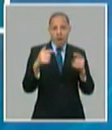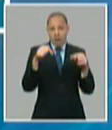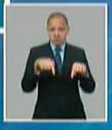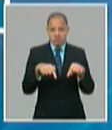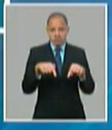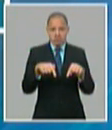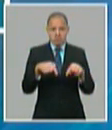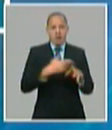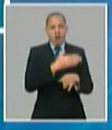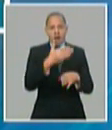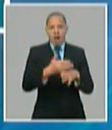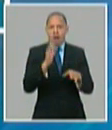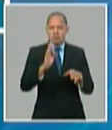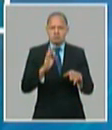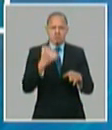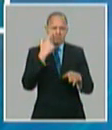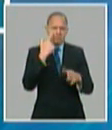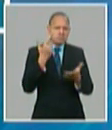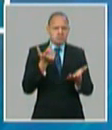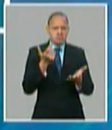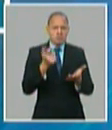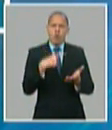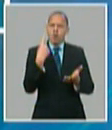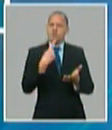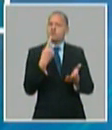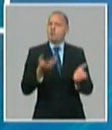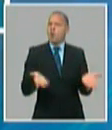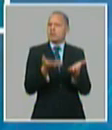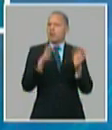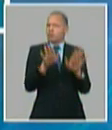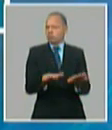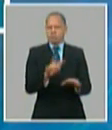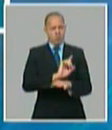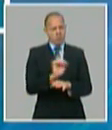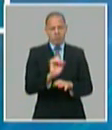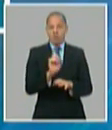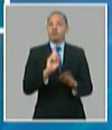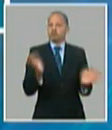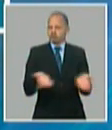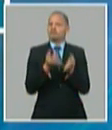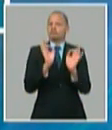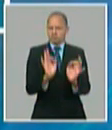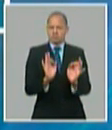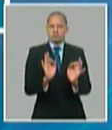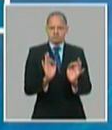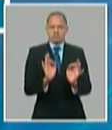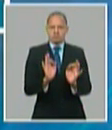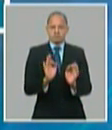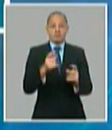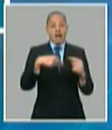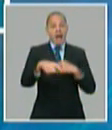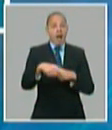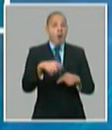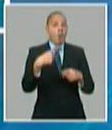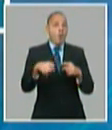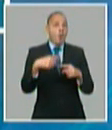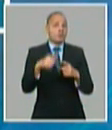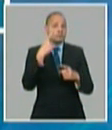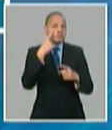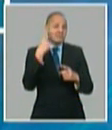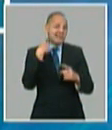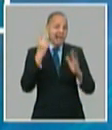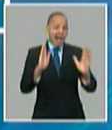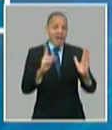también o tampoco hemos detenido el desarrollo y se van a concluir un grupo importante de inversiones en el